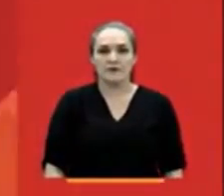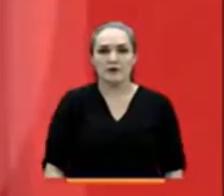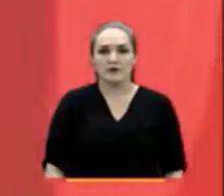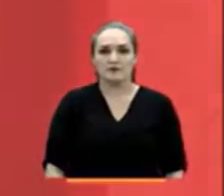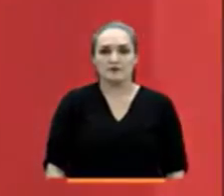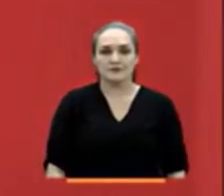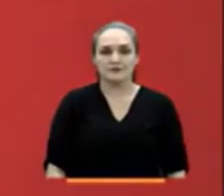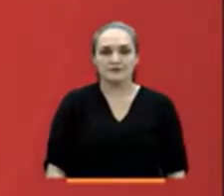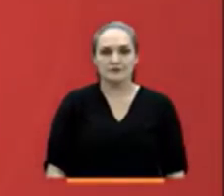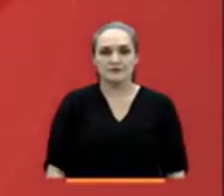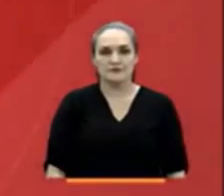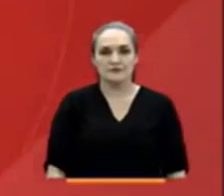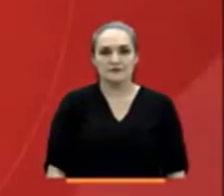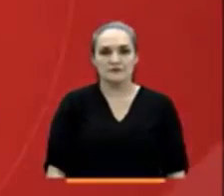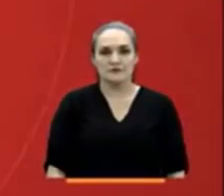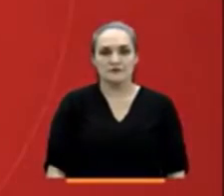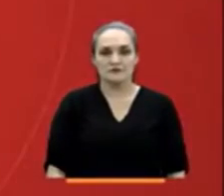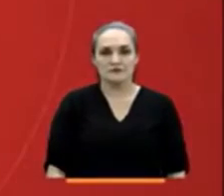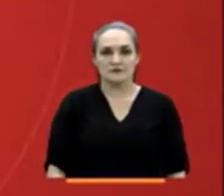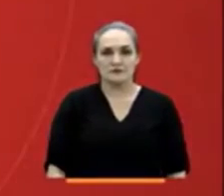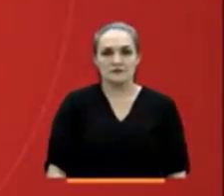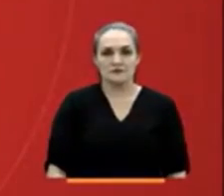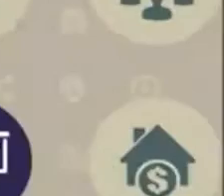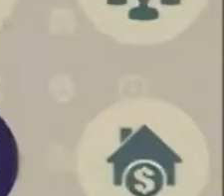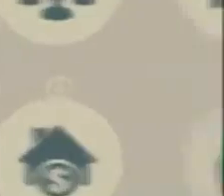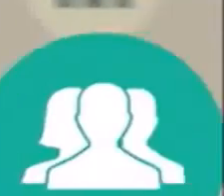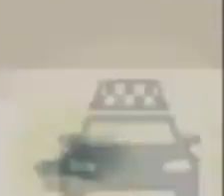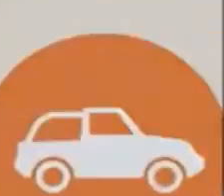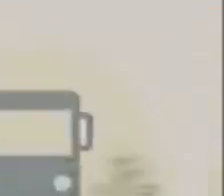RTBC Noticias del Mediodía.